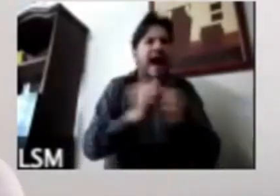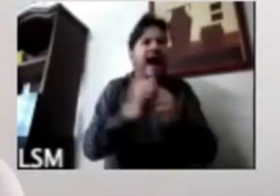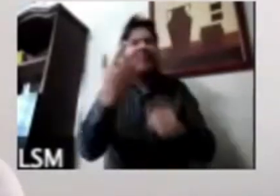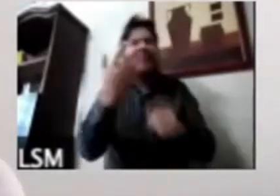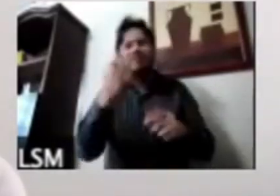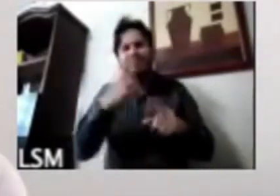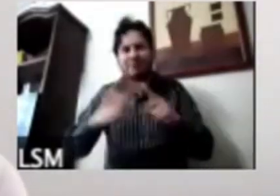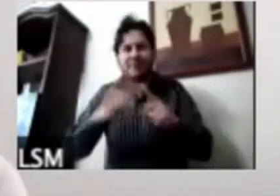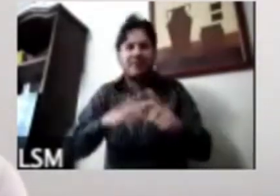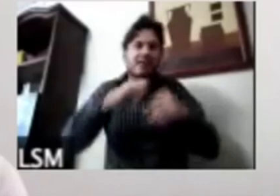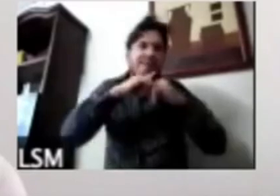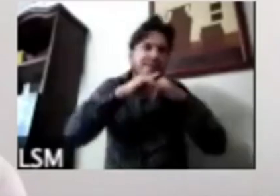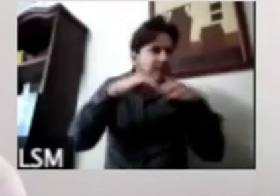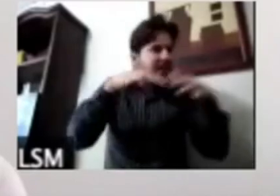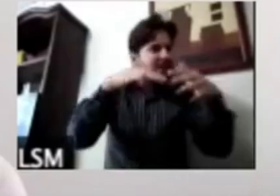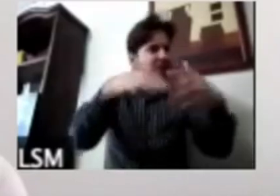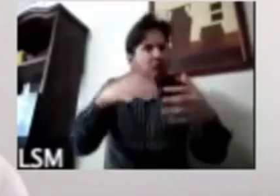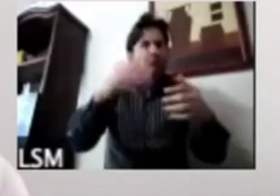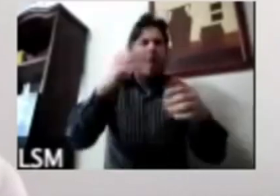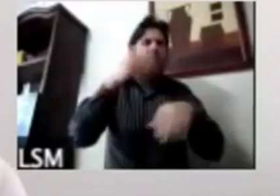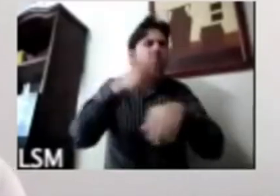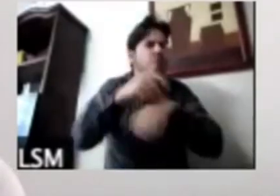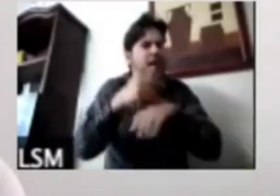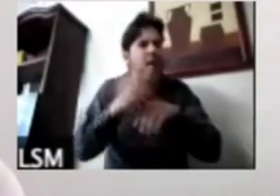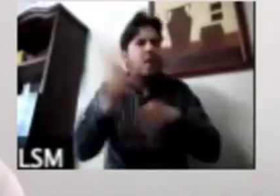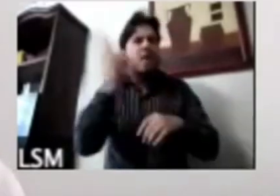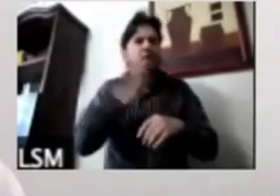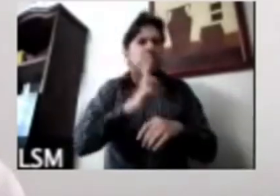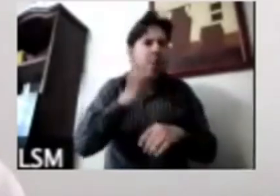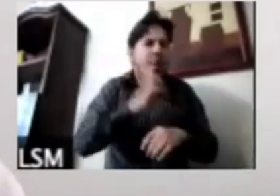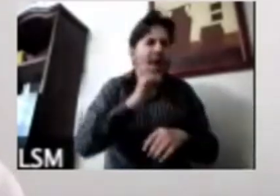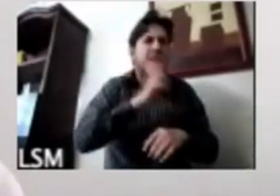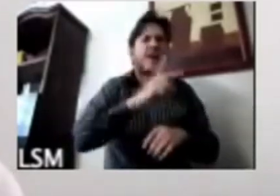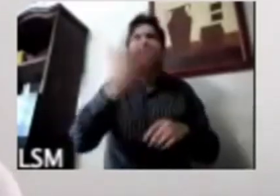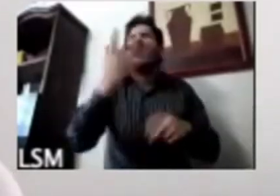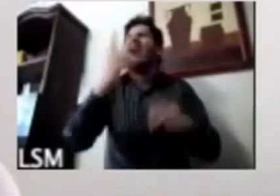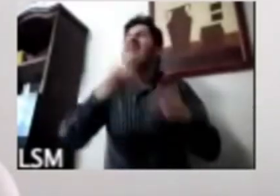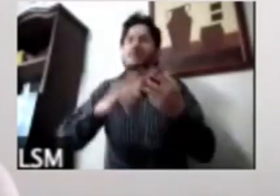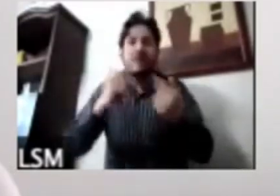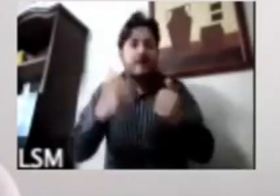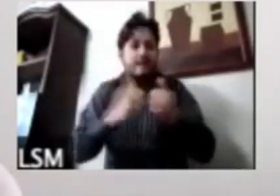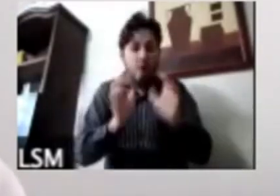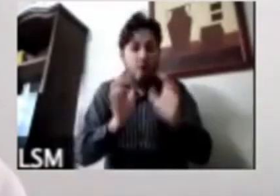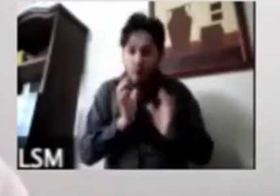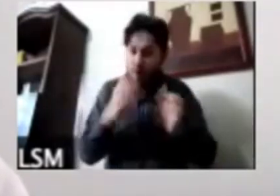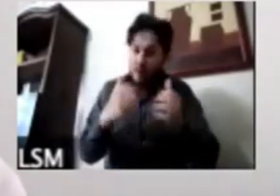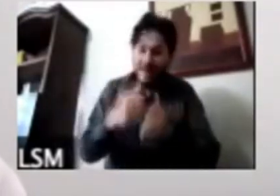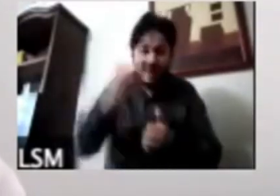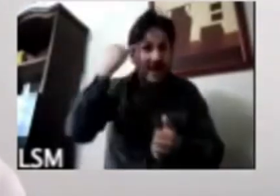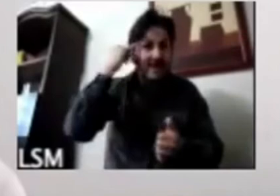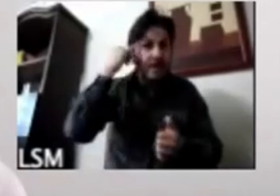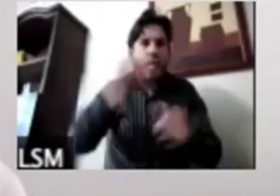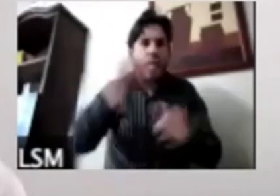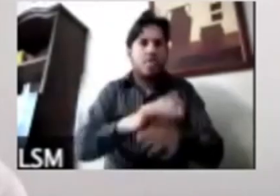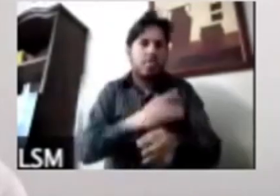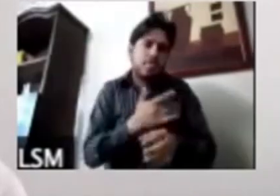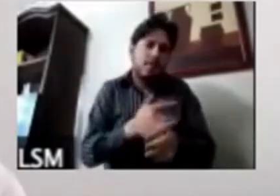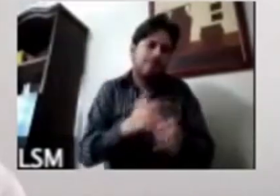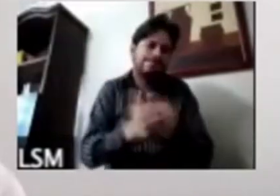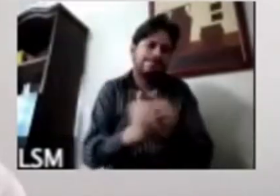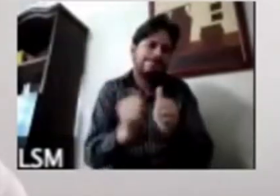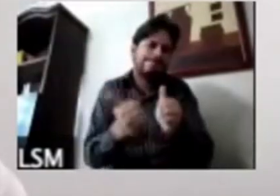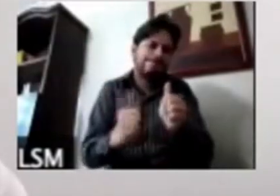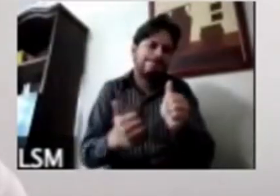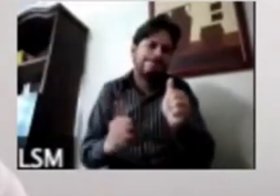de número de pruebas pues en las comunidades indígenas tiende a haber una desventaja natural para